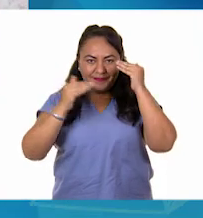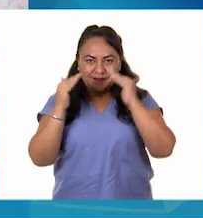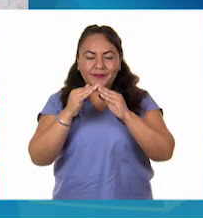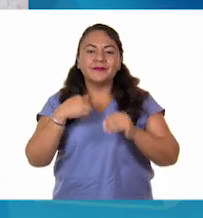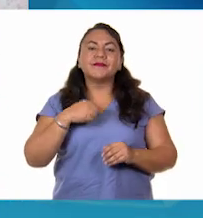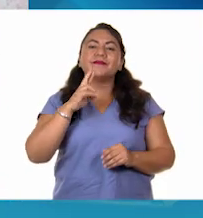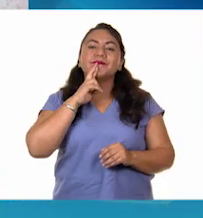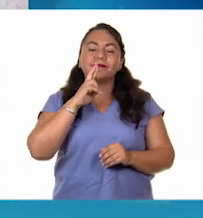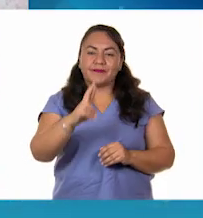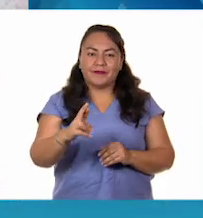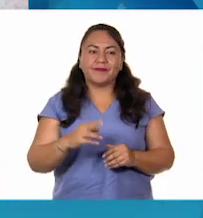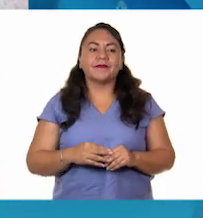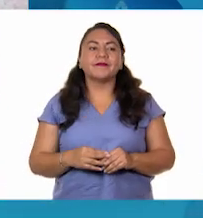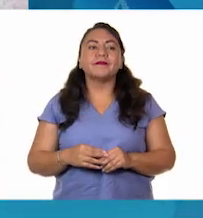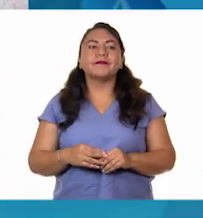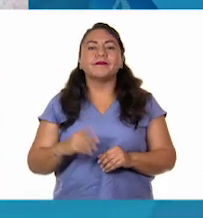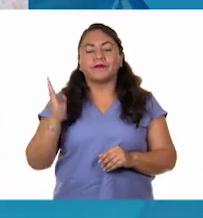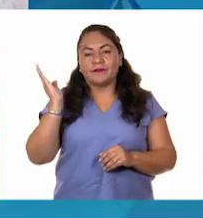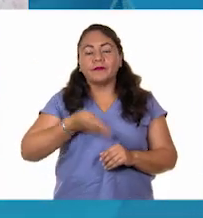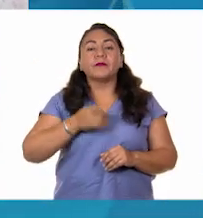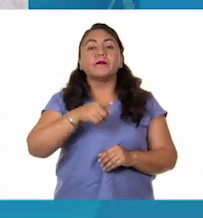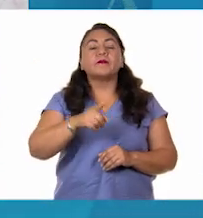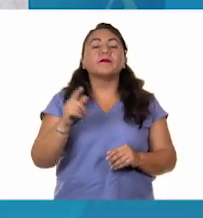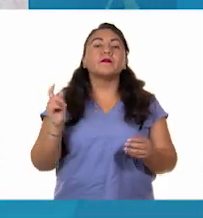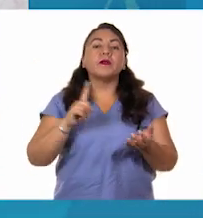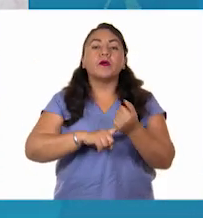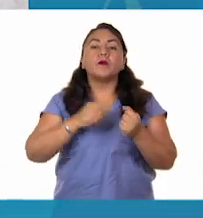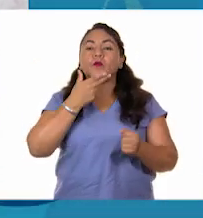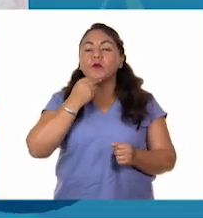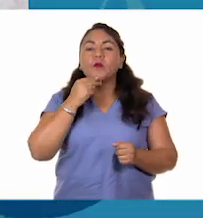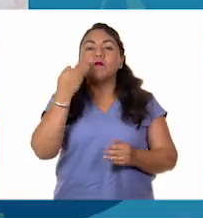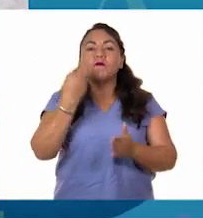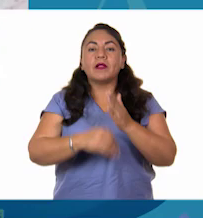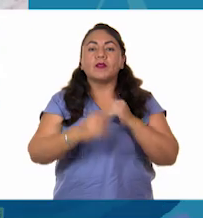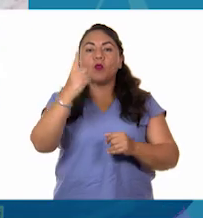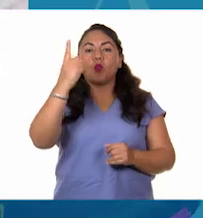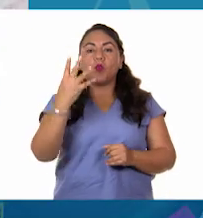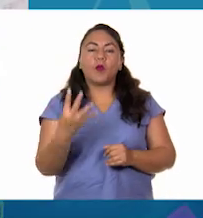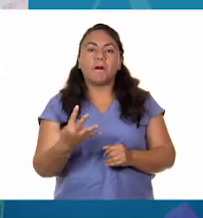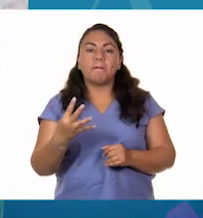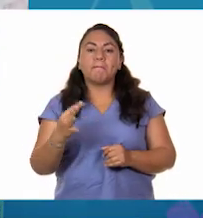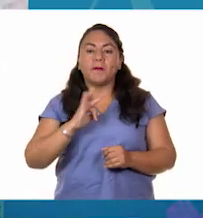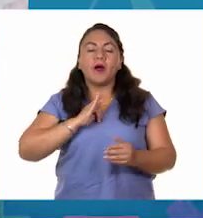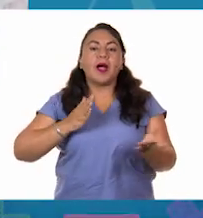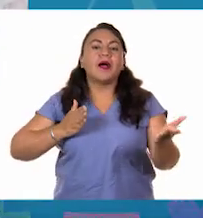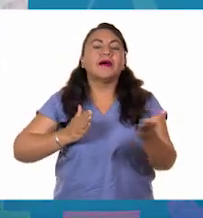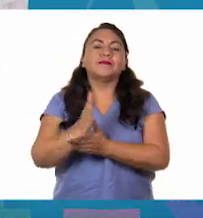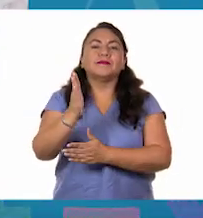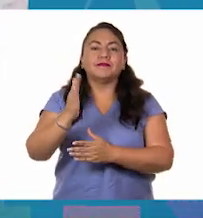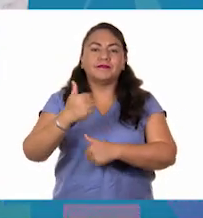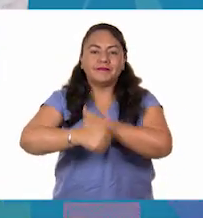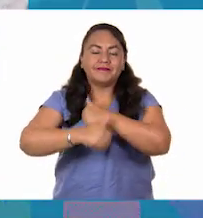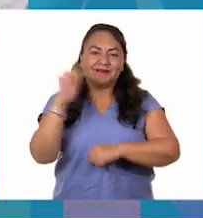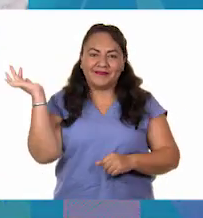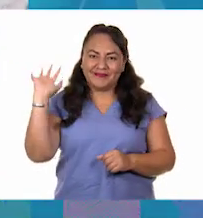respuesta con fracción. A Luis le falta un cuarto del total de la carrera para llegar a la mitad.